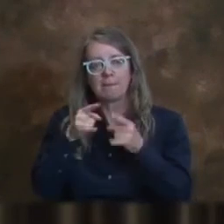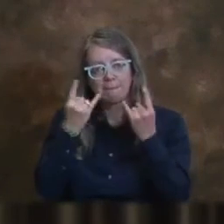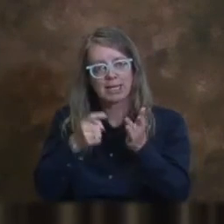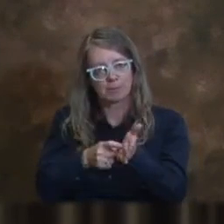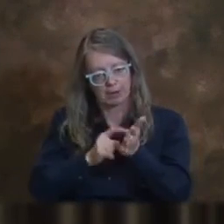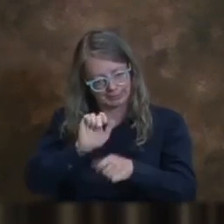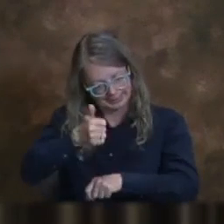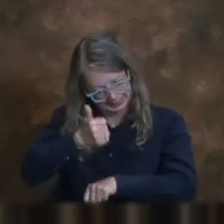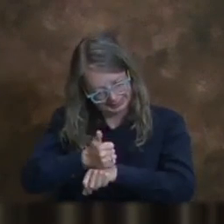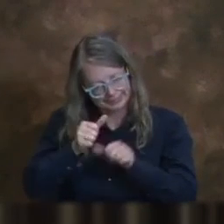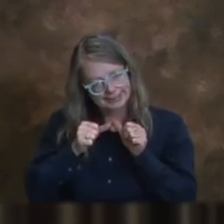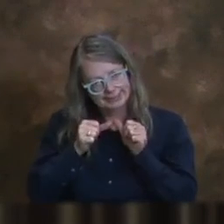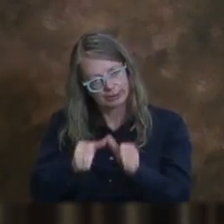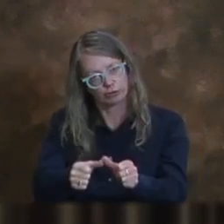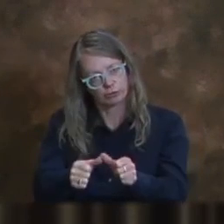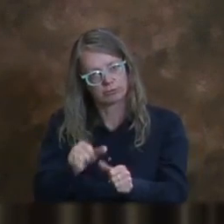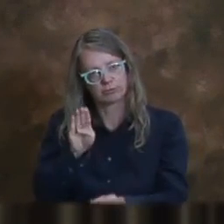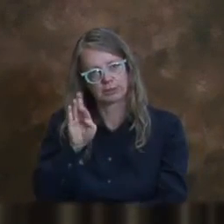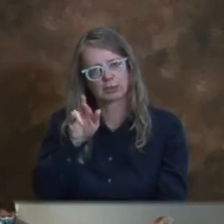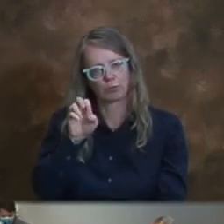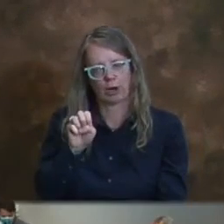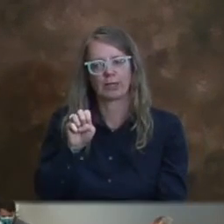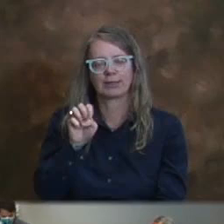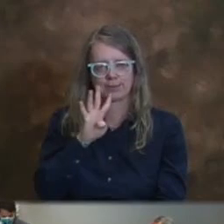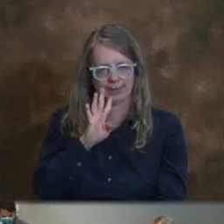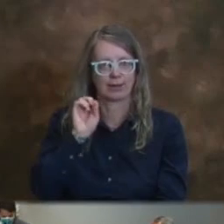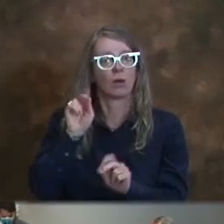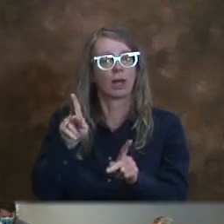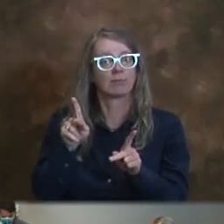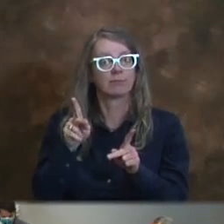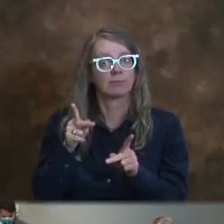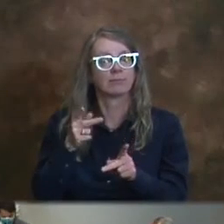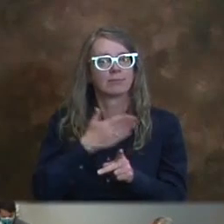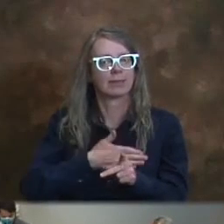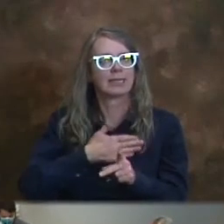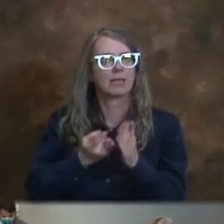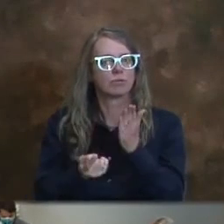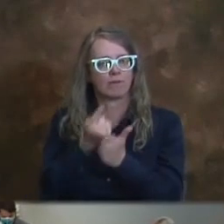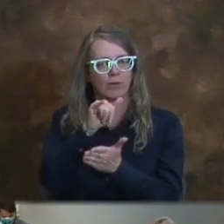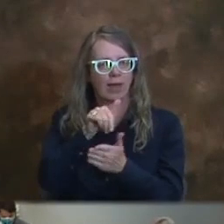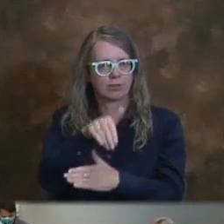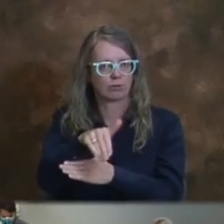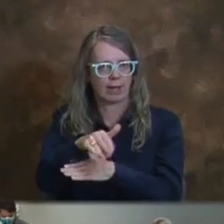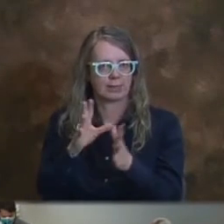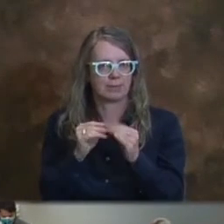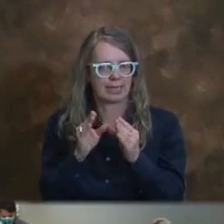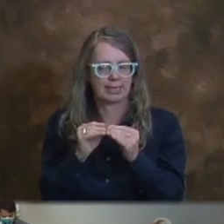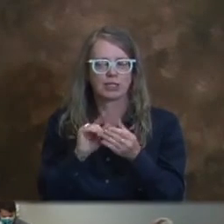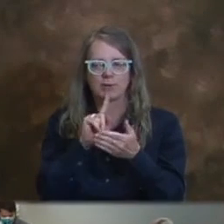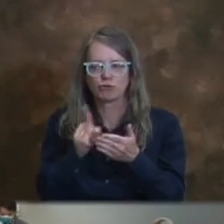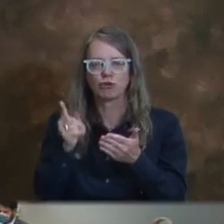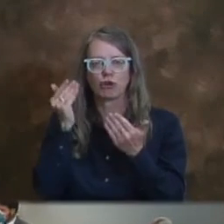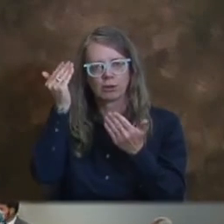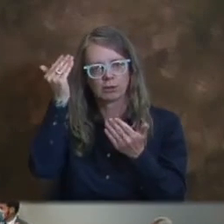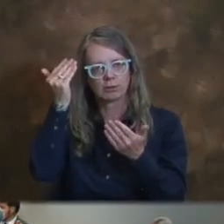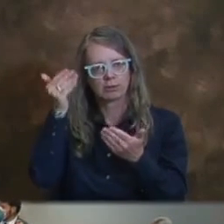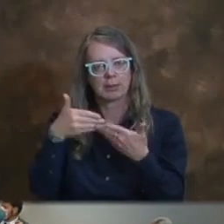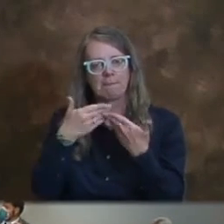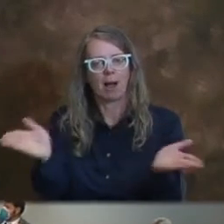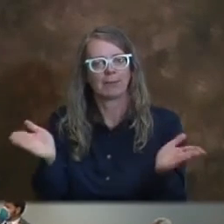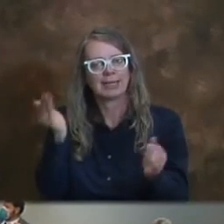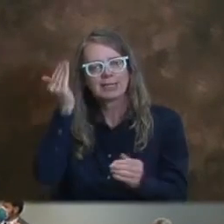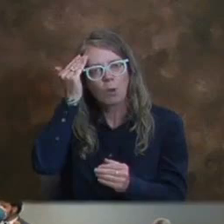manteniendo esta política en estos lugares. Entonces, sí, revisemos eso en la reunión hoy en la noche para asegurarnos de que el público esté consciente